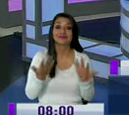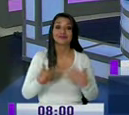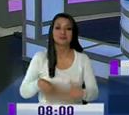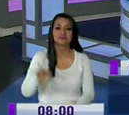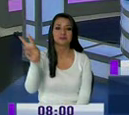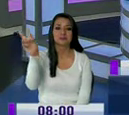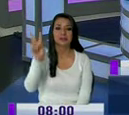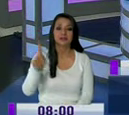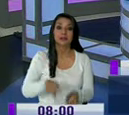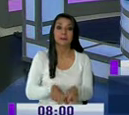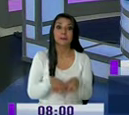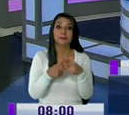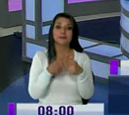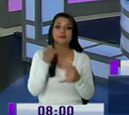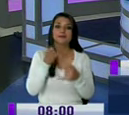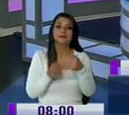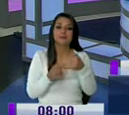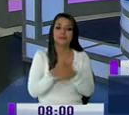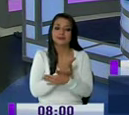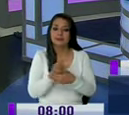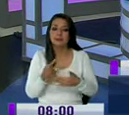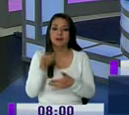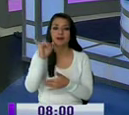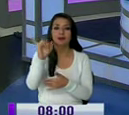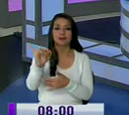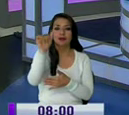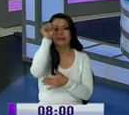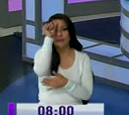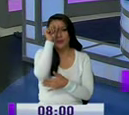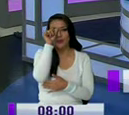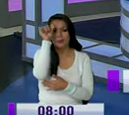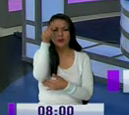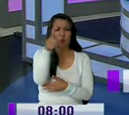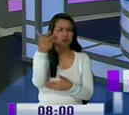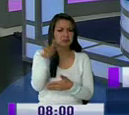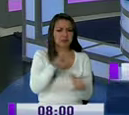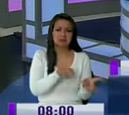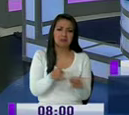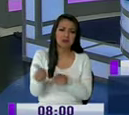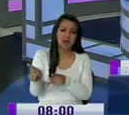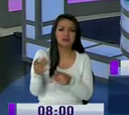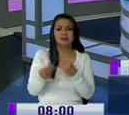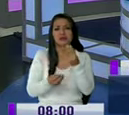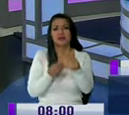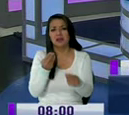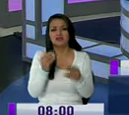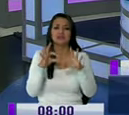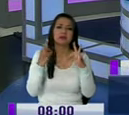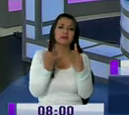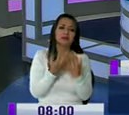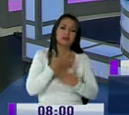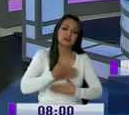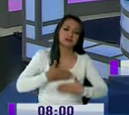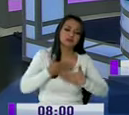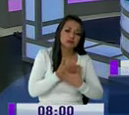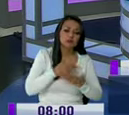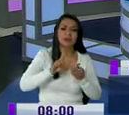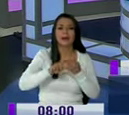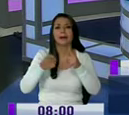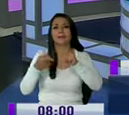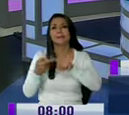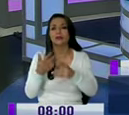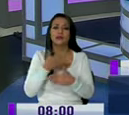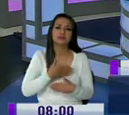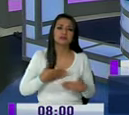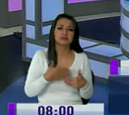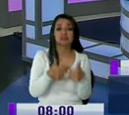viernes, inicia el fin de semana y me imagino que usted ya tiene planificado que va a ser este fin de semana, si va a disfrutar con su familia, con sus amigos, con sus novios, con